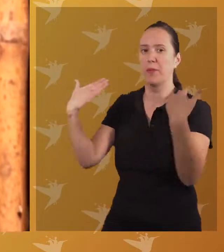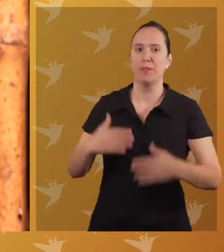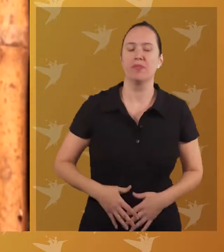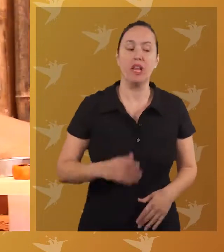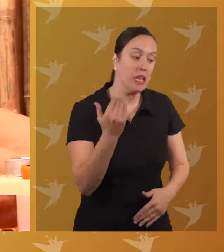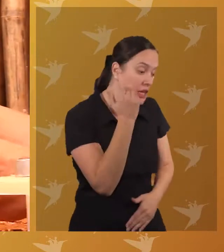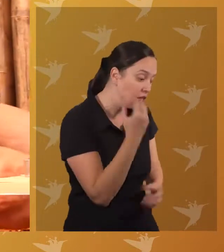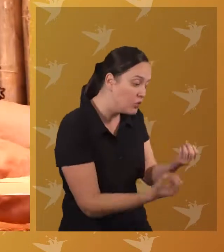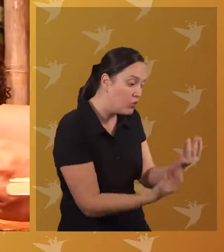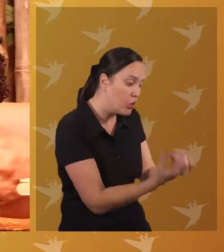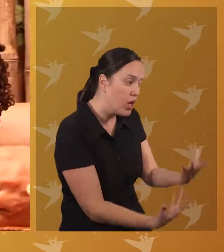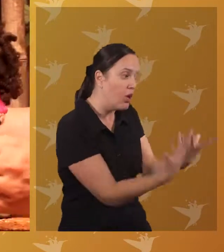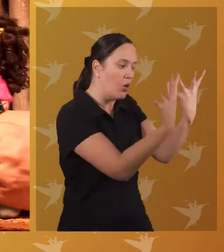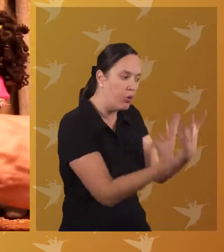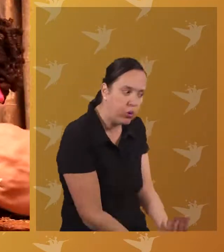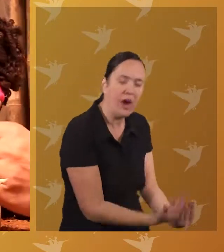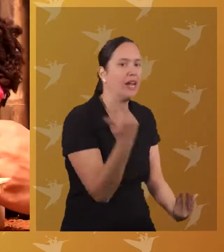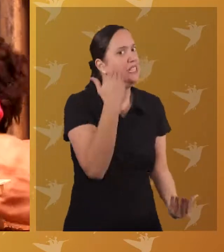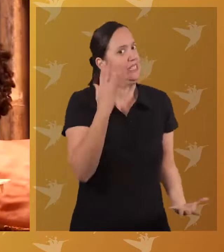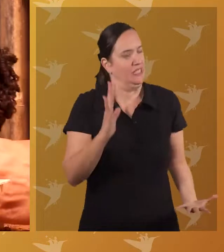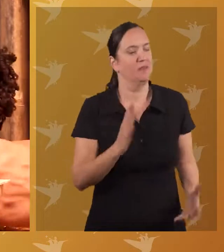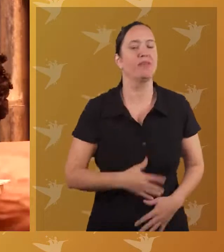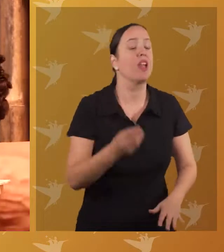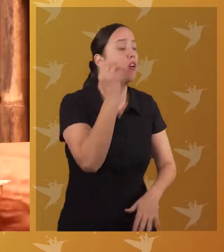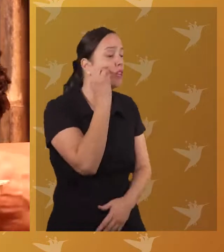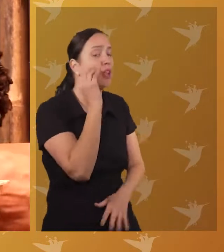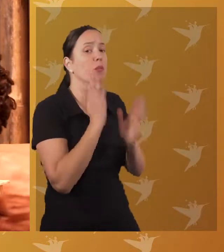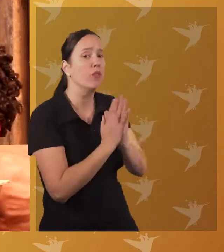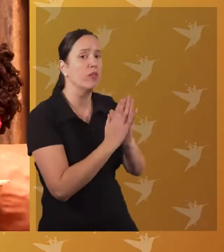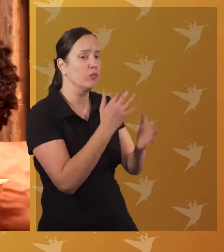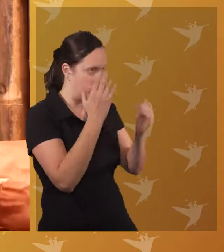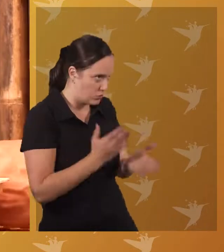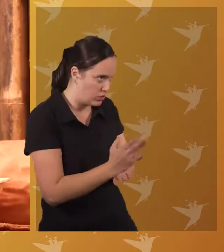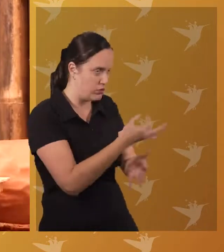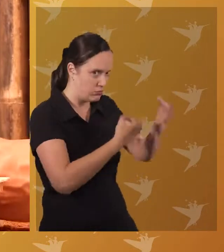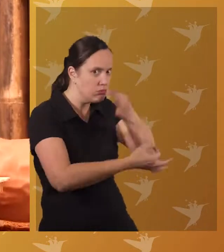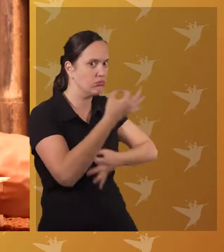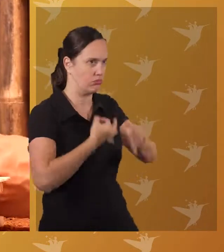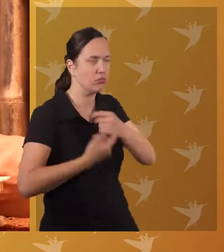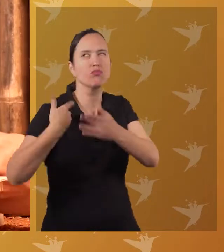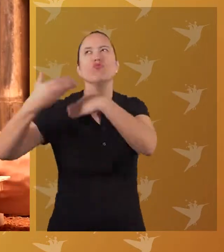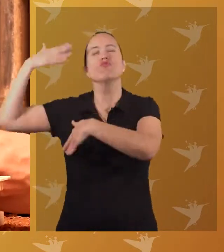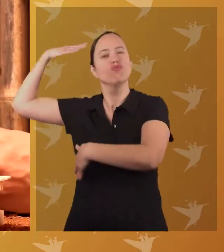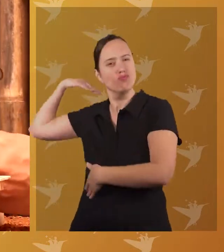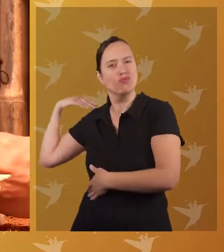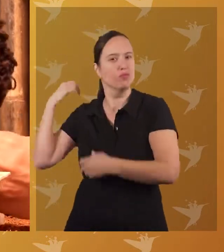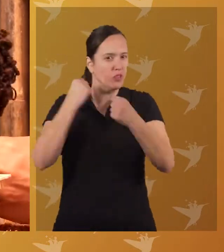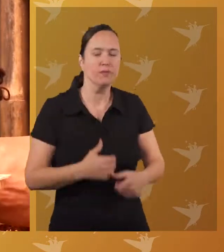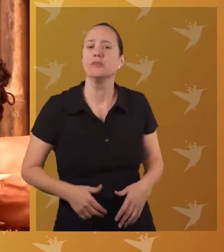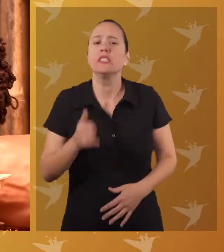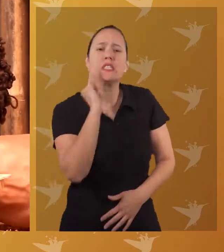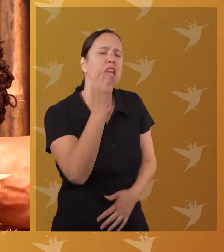Ahora sí. Casi se nos apaga el fogón. Abuelita, por favor, sigue contándonos las historias de nuestros